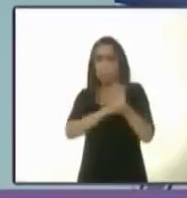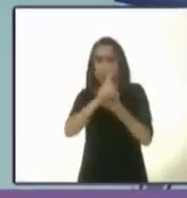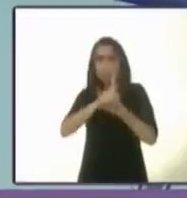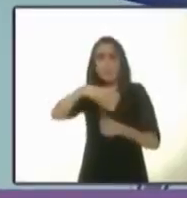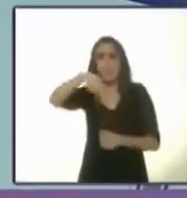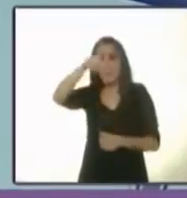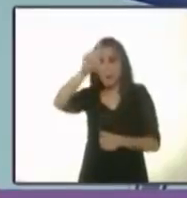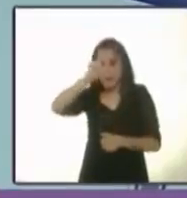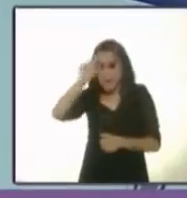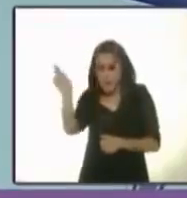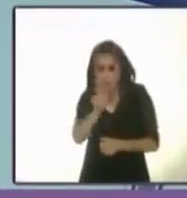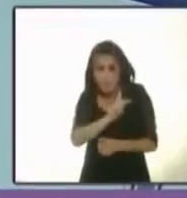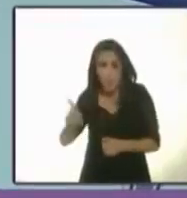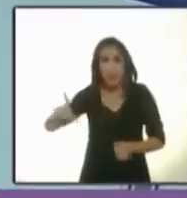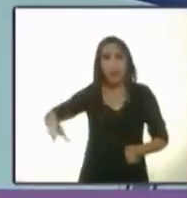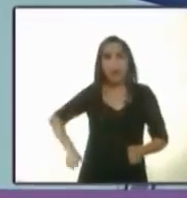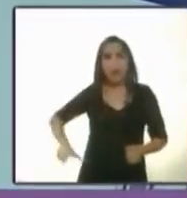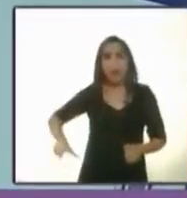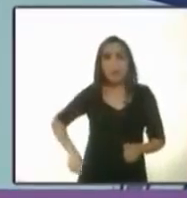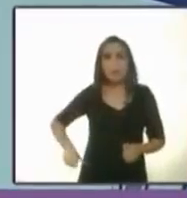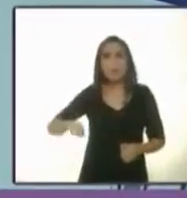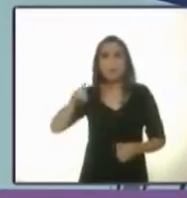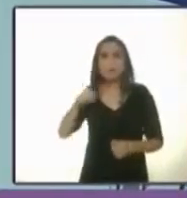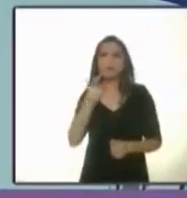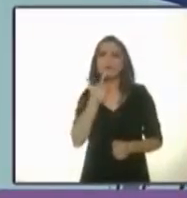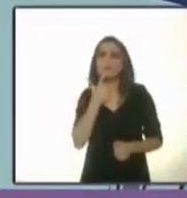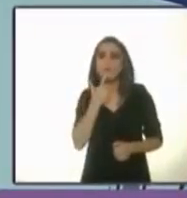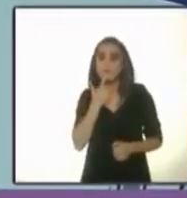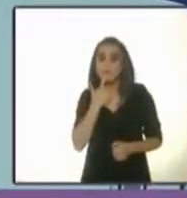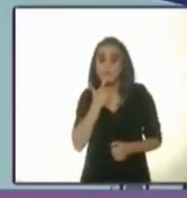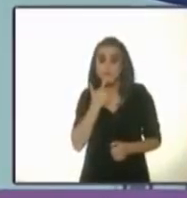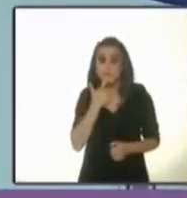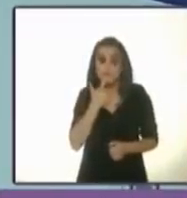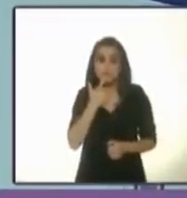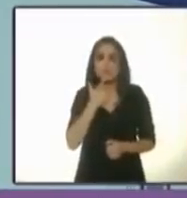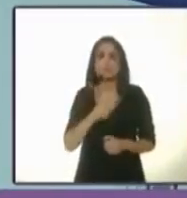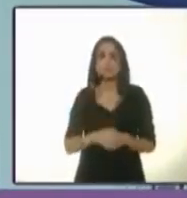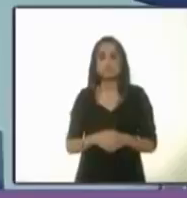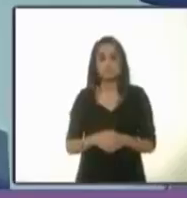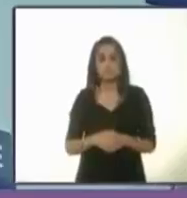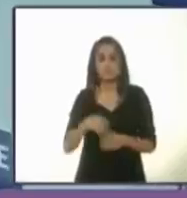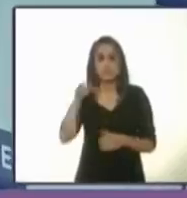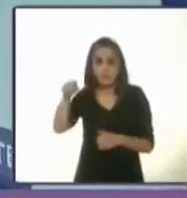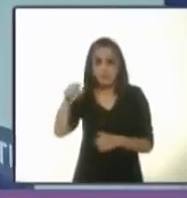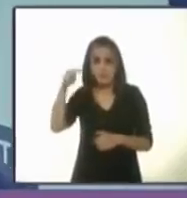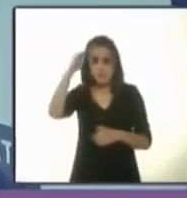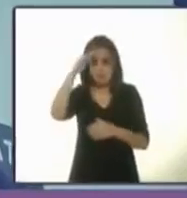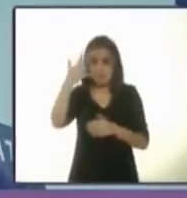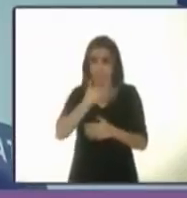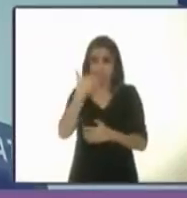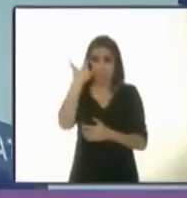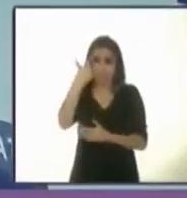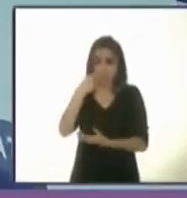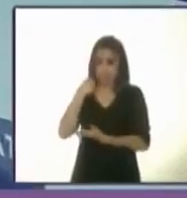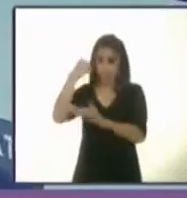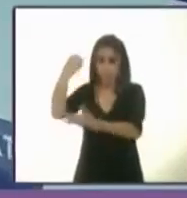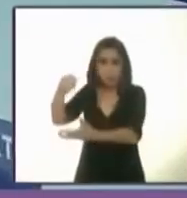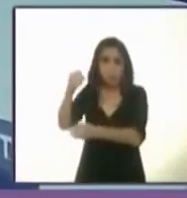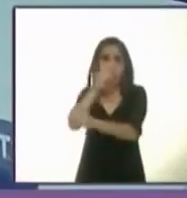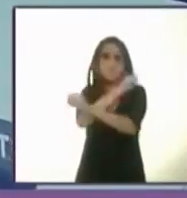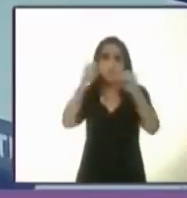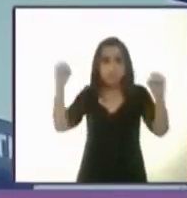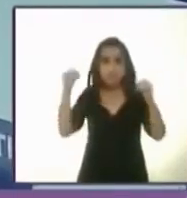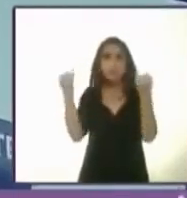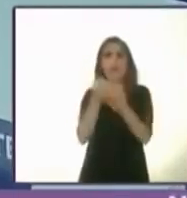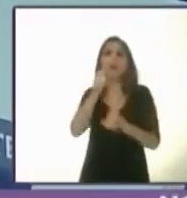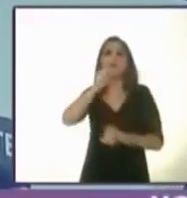peor es que en el gobierno de Andrés Manuel López Obrador no solamente no se invirtió sino que se redujo a la